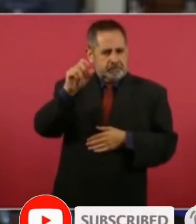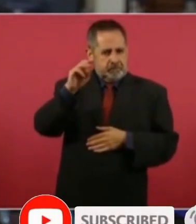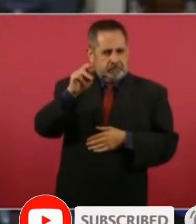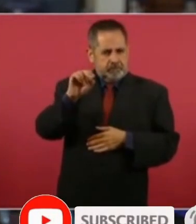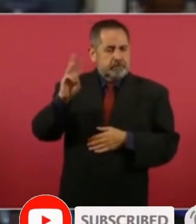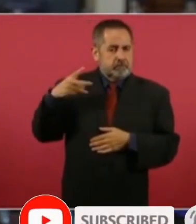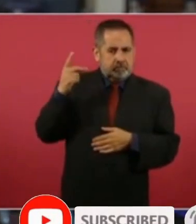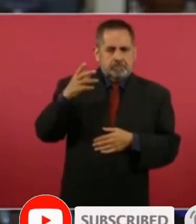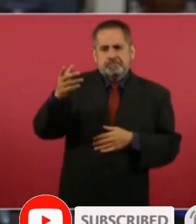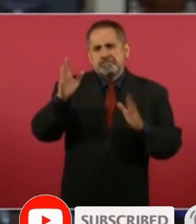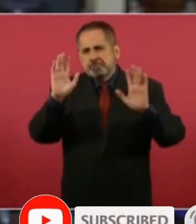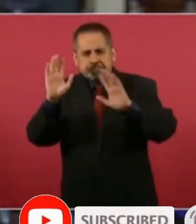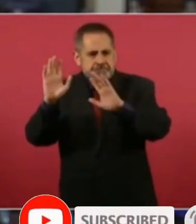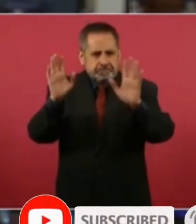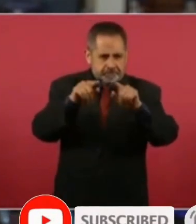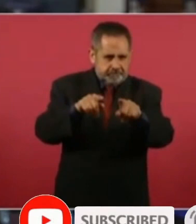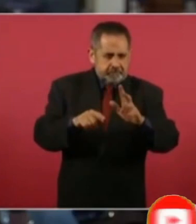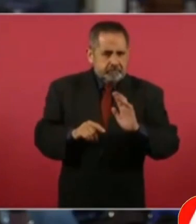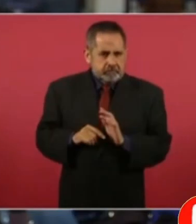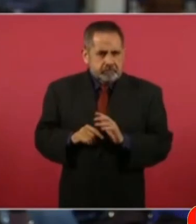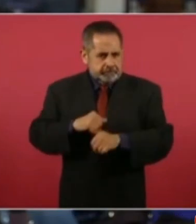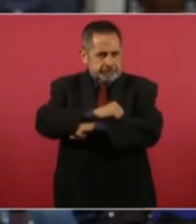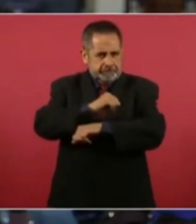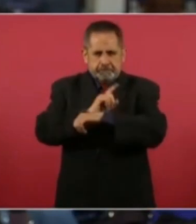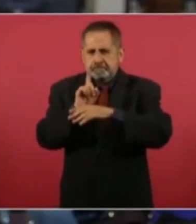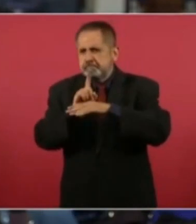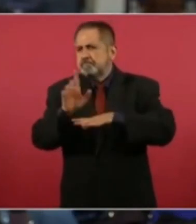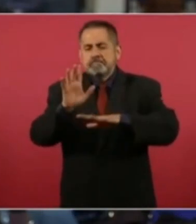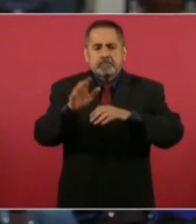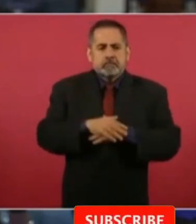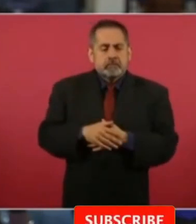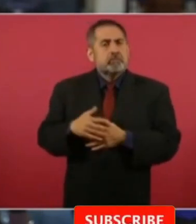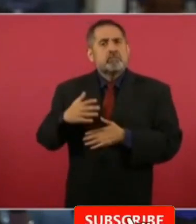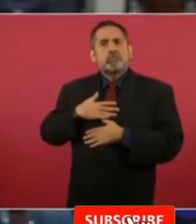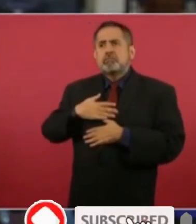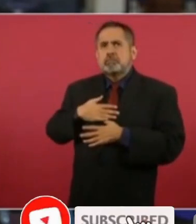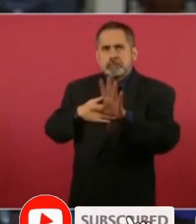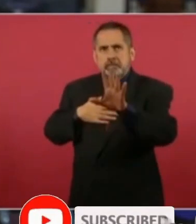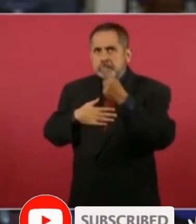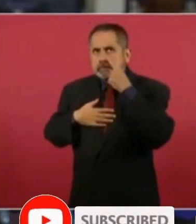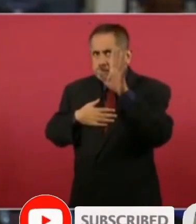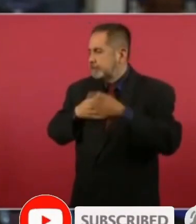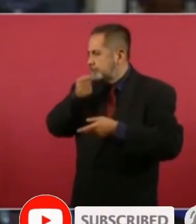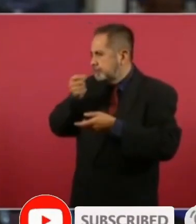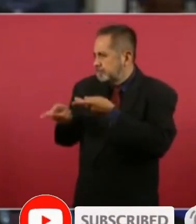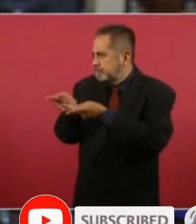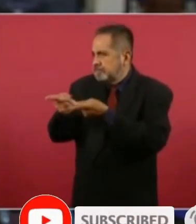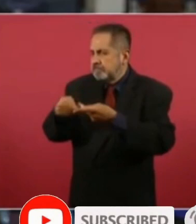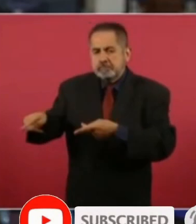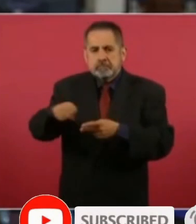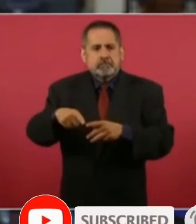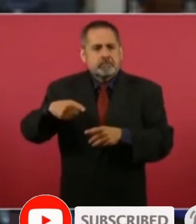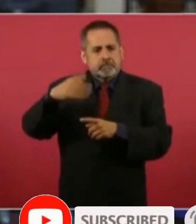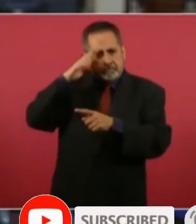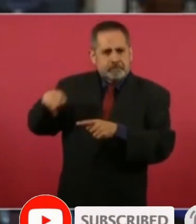a la ventana, pues nosotros nos dedicamos a entrevistar a la gente y la señora, por ejemplo,